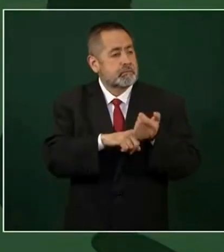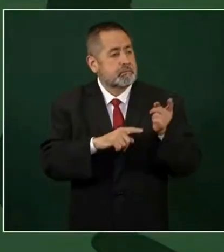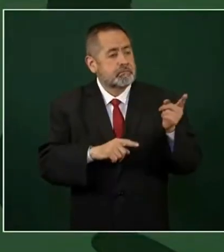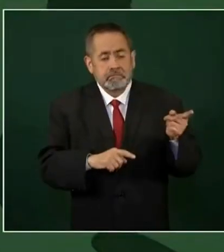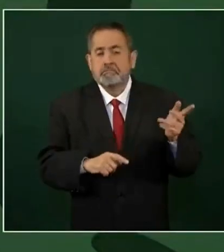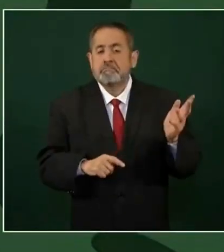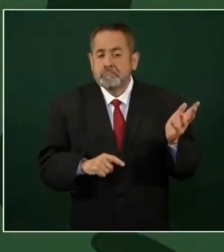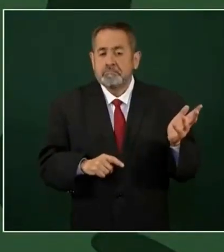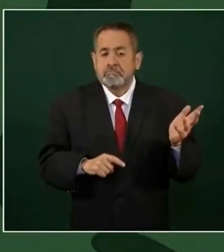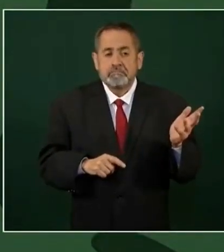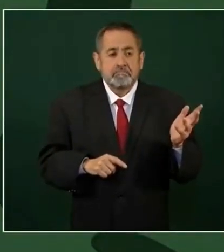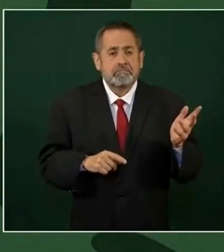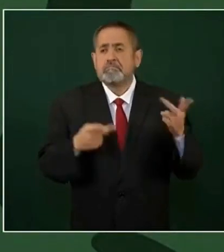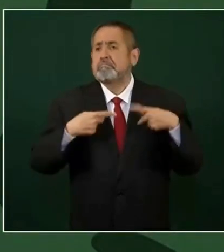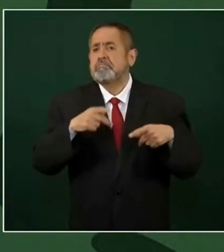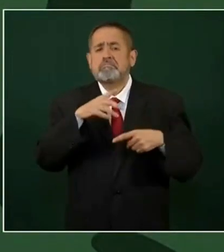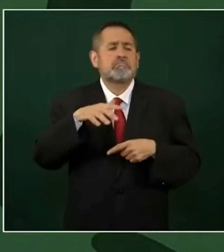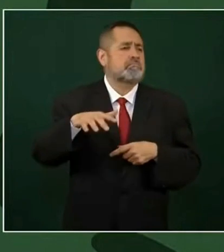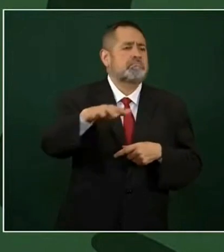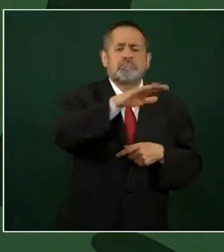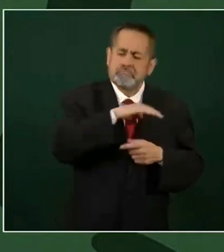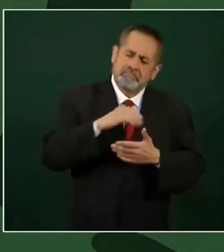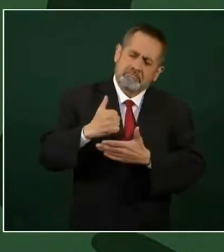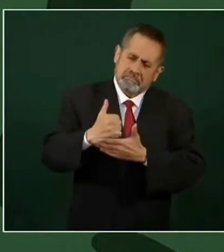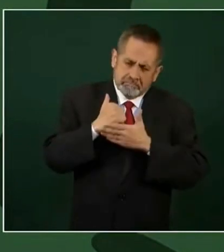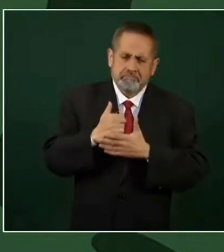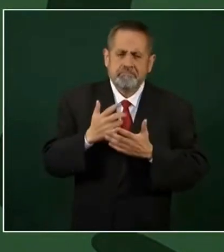que la gente nos ayude